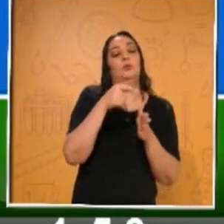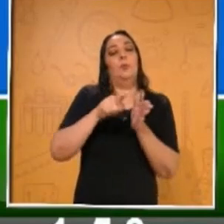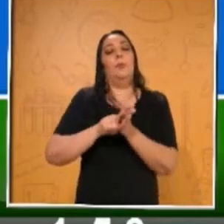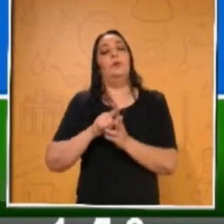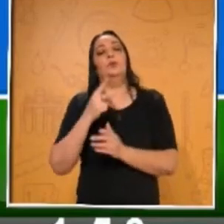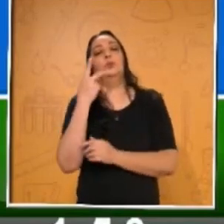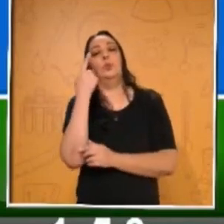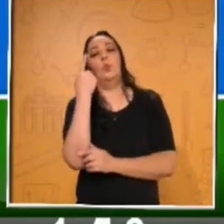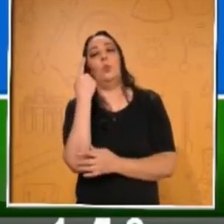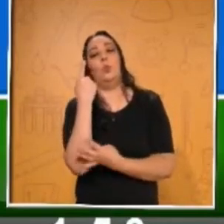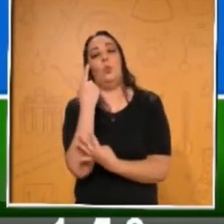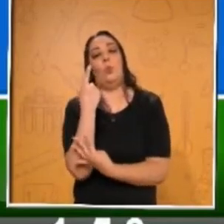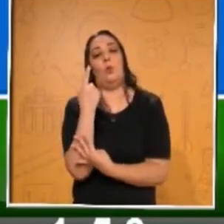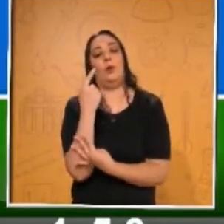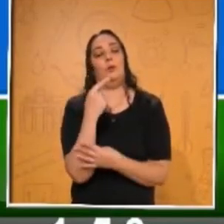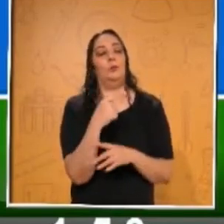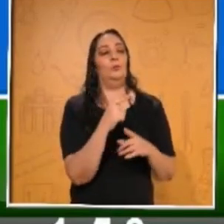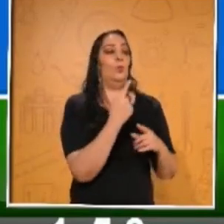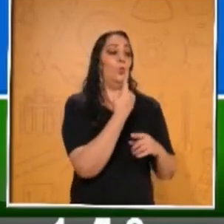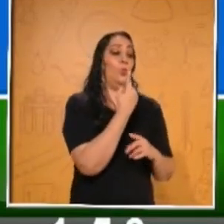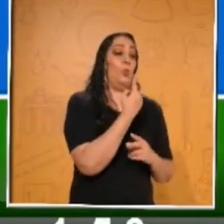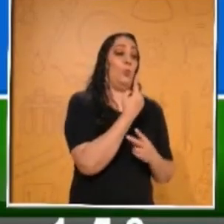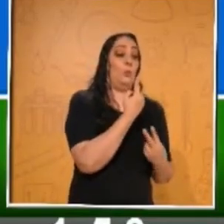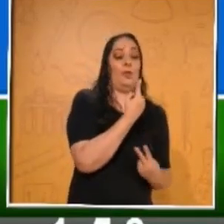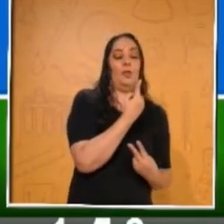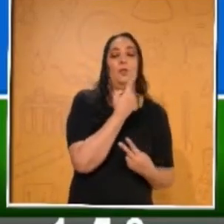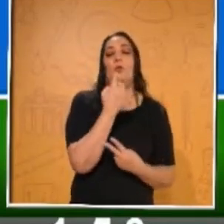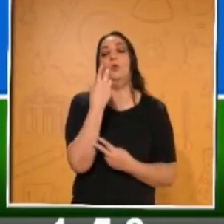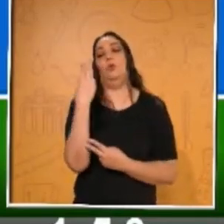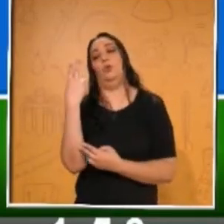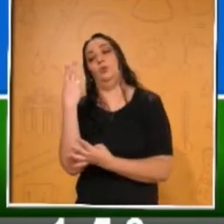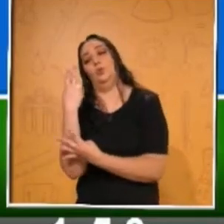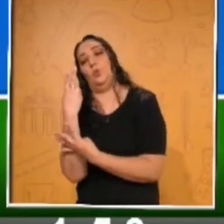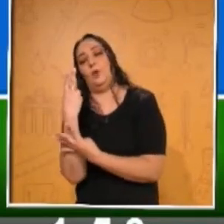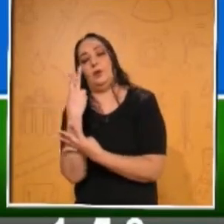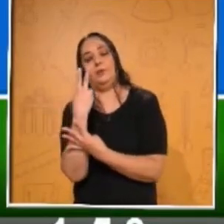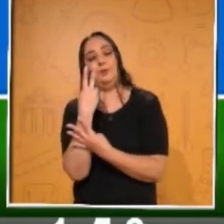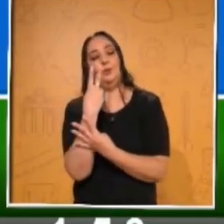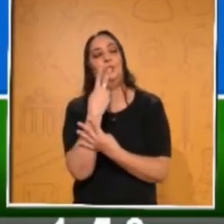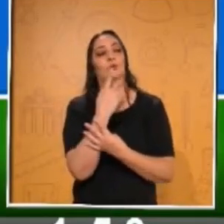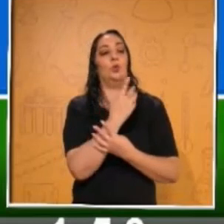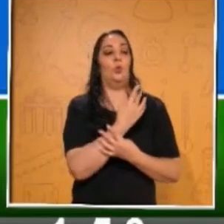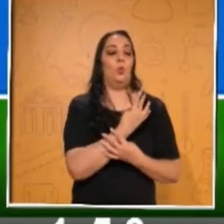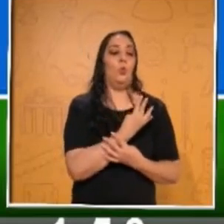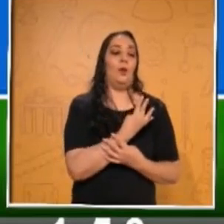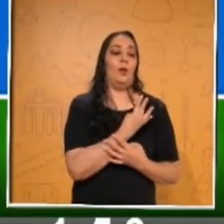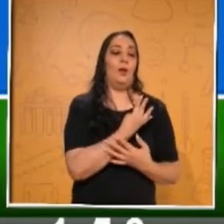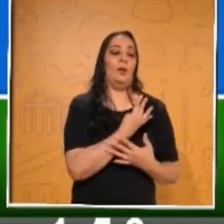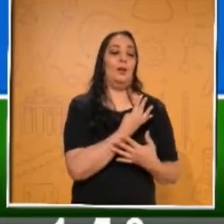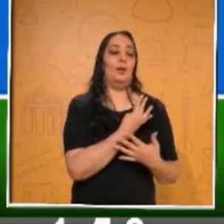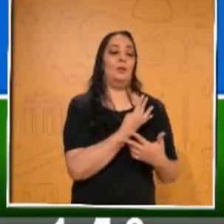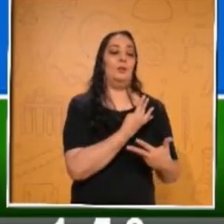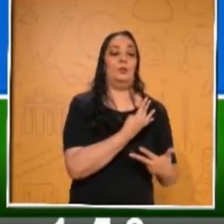Triángulito para un medio, rombo para dos cuartos, circulito amarillo para cuatro octavos,